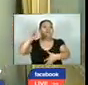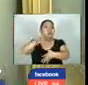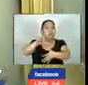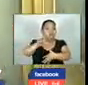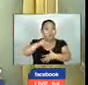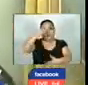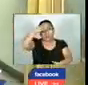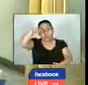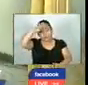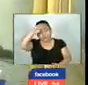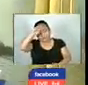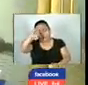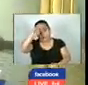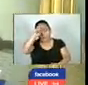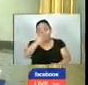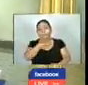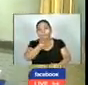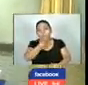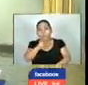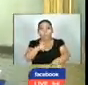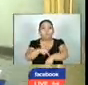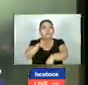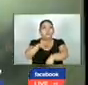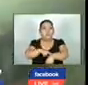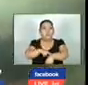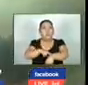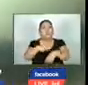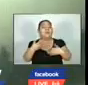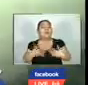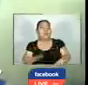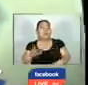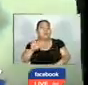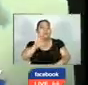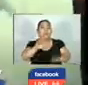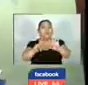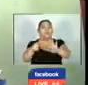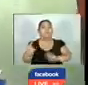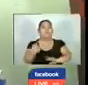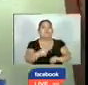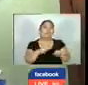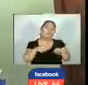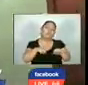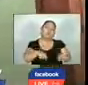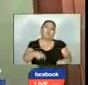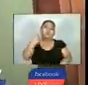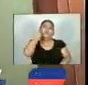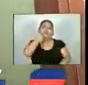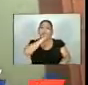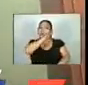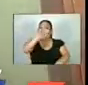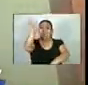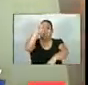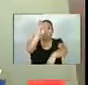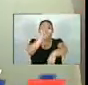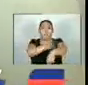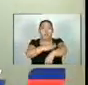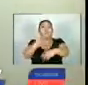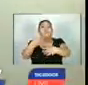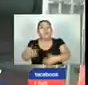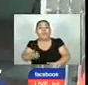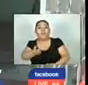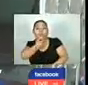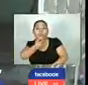a Cuba, República Dominicana y Puerto Rico. 56 personas han muerto por dengue en la región, en lo que va del año según la Organización